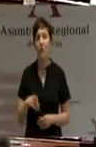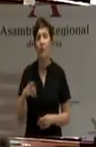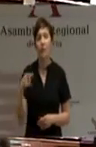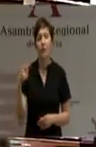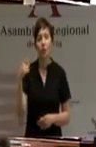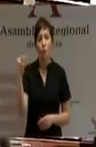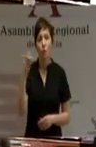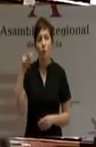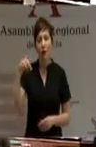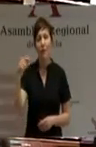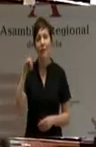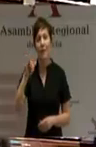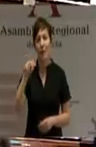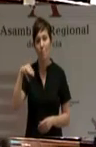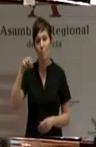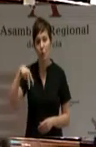Juan. Sí.